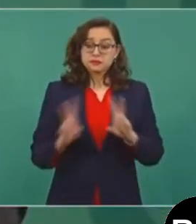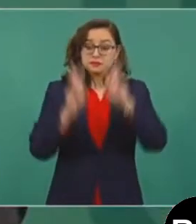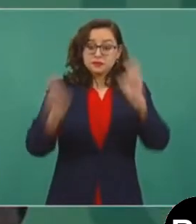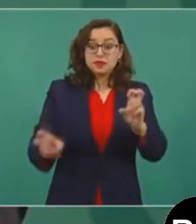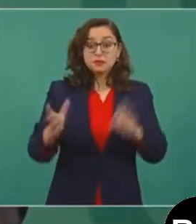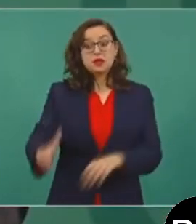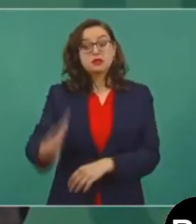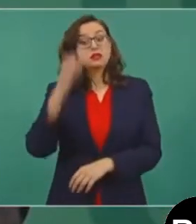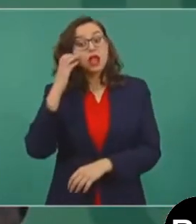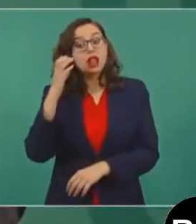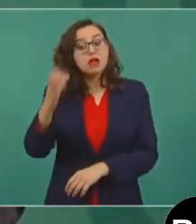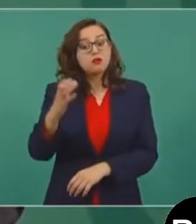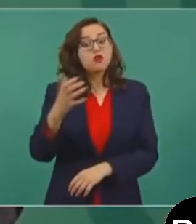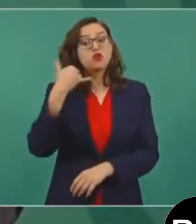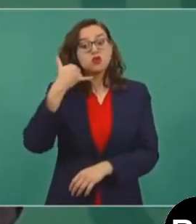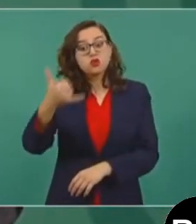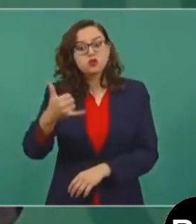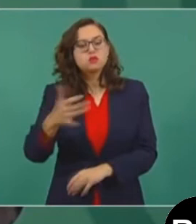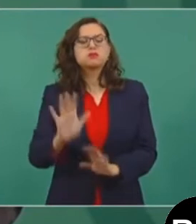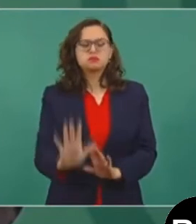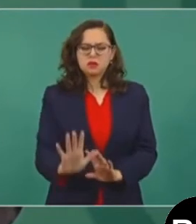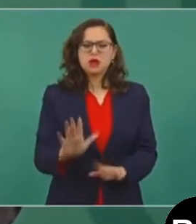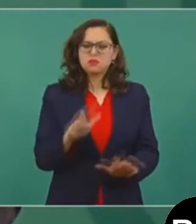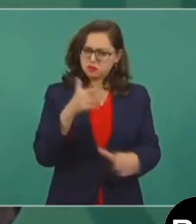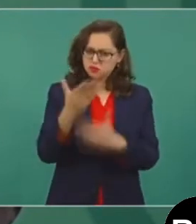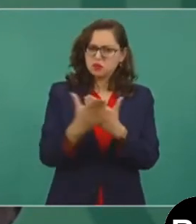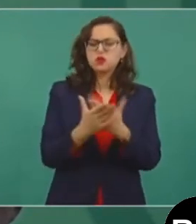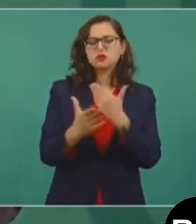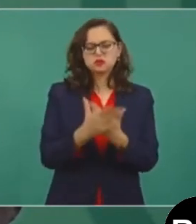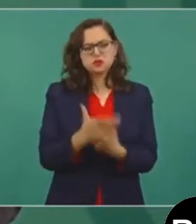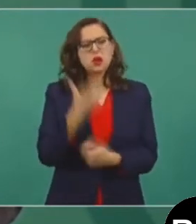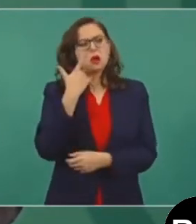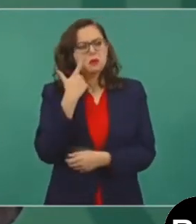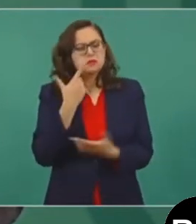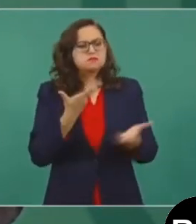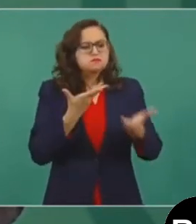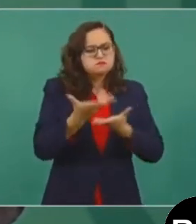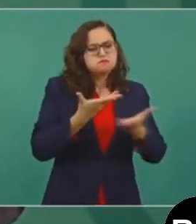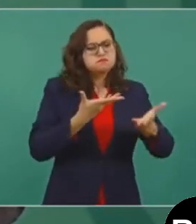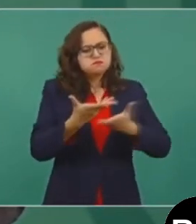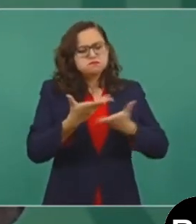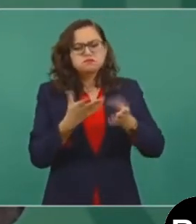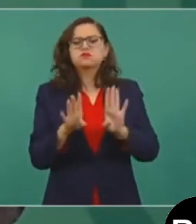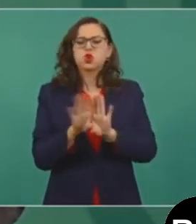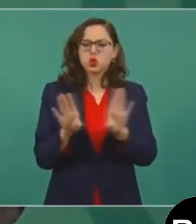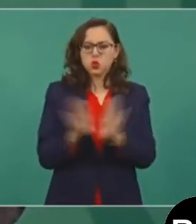de manera consecuente.